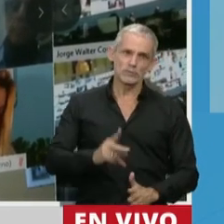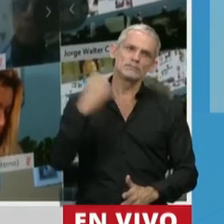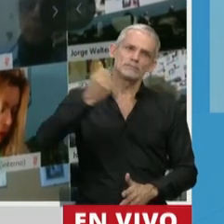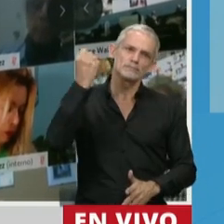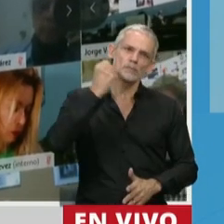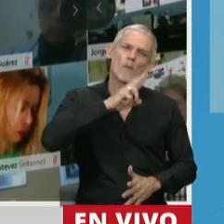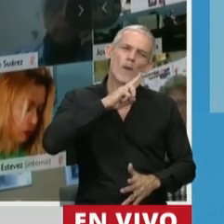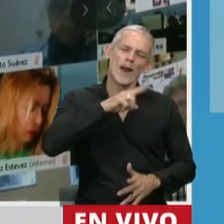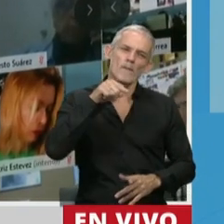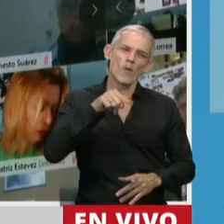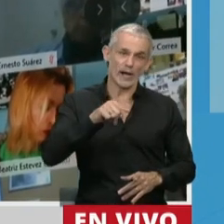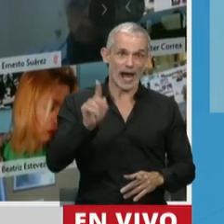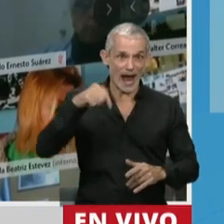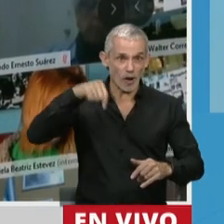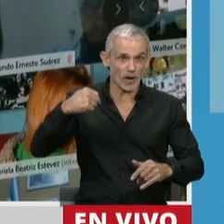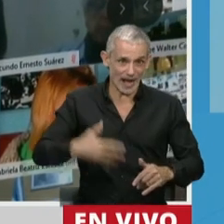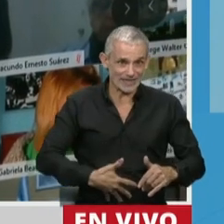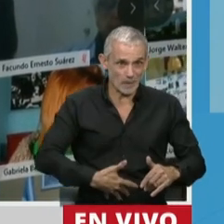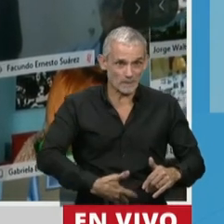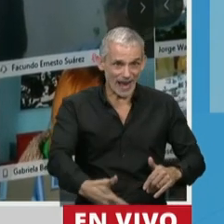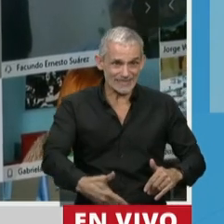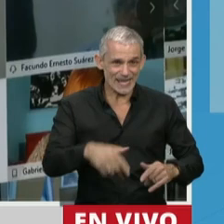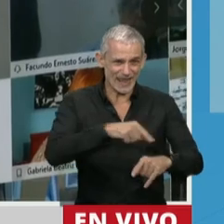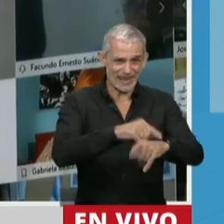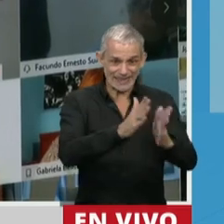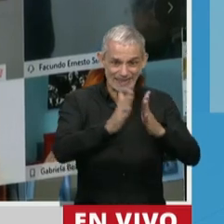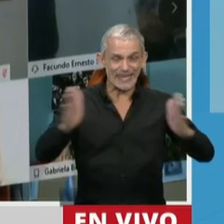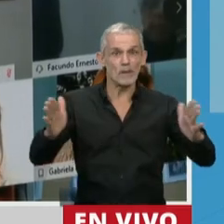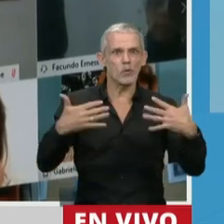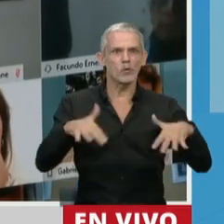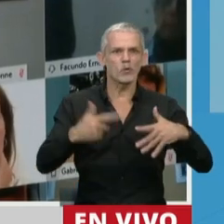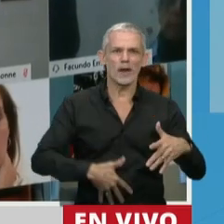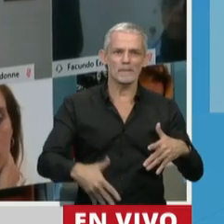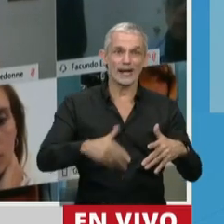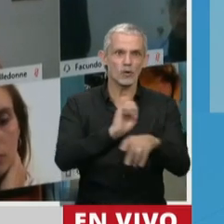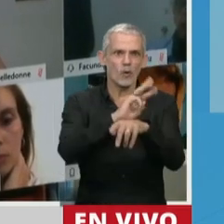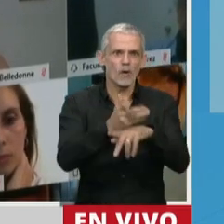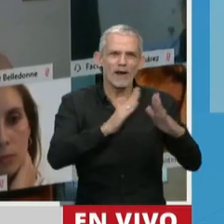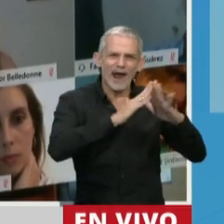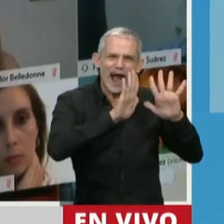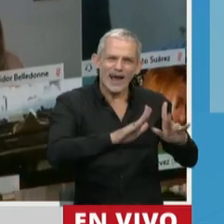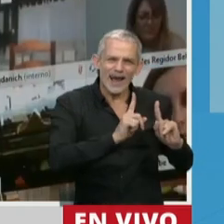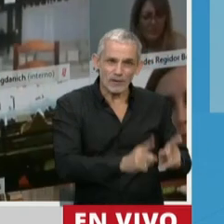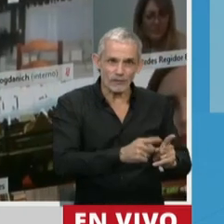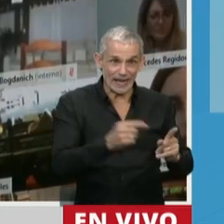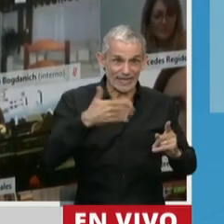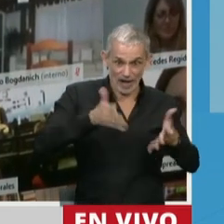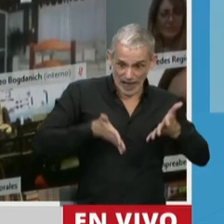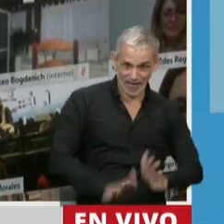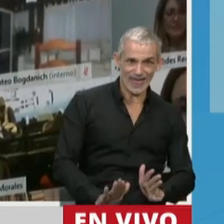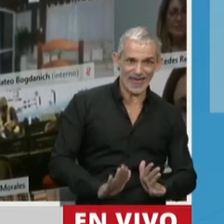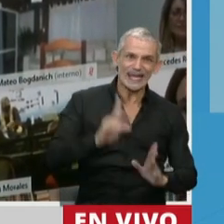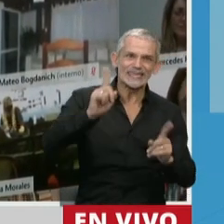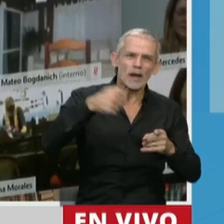mujeres que están gestando en este periodo, que están gestando en el marco de la cuarentena y que van a parir en el marco de la